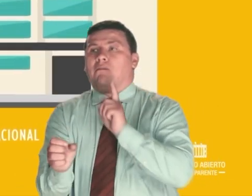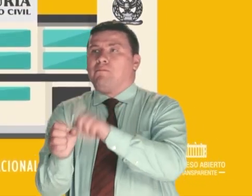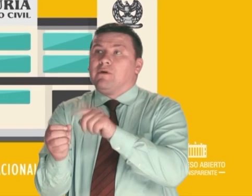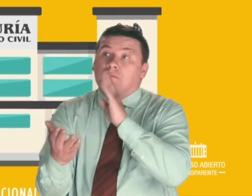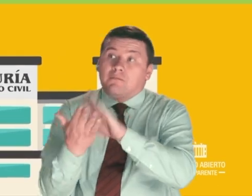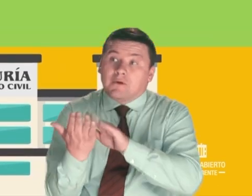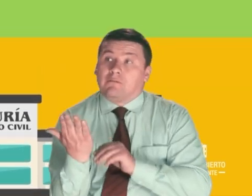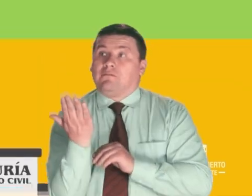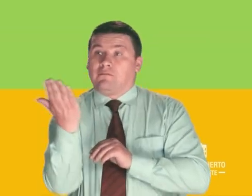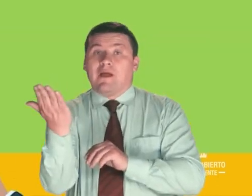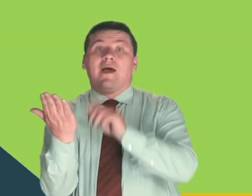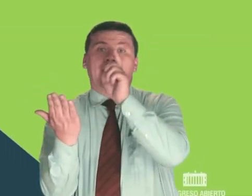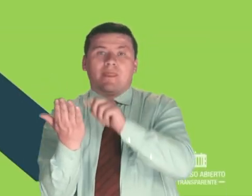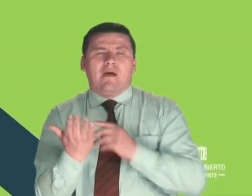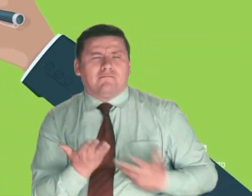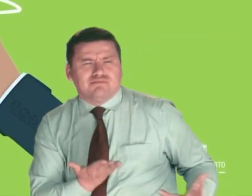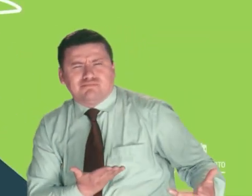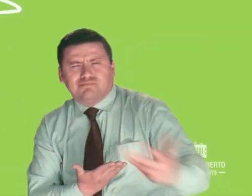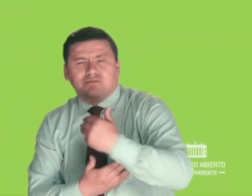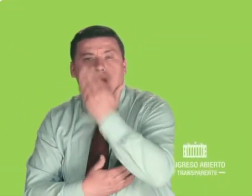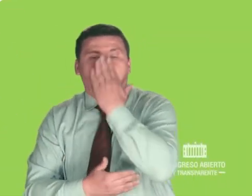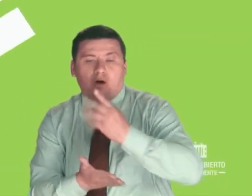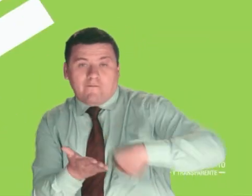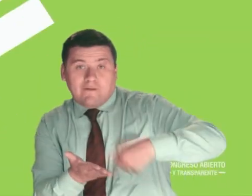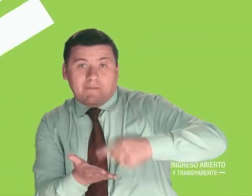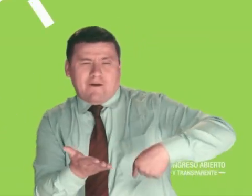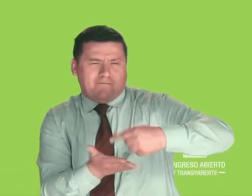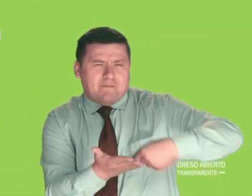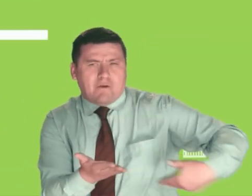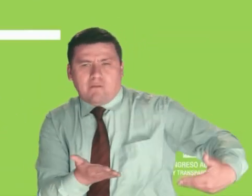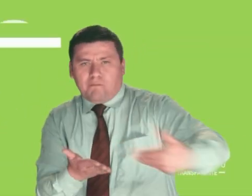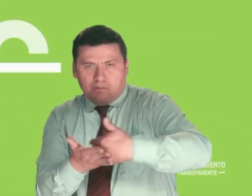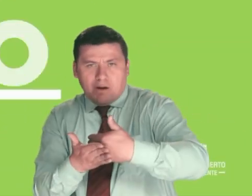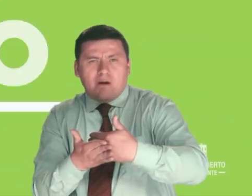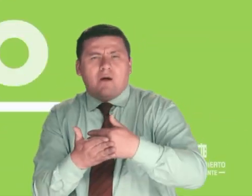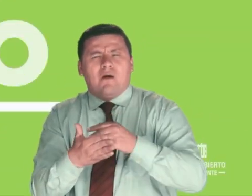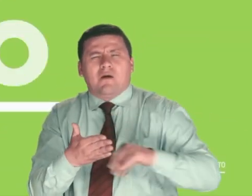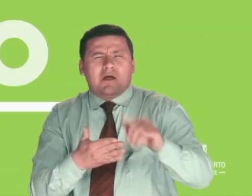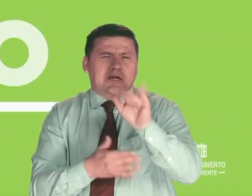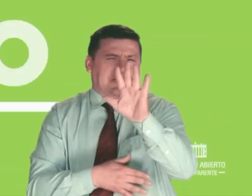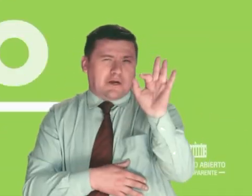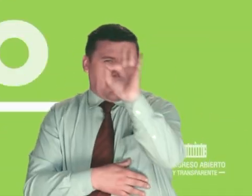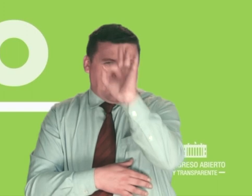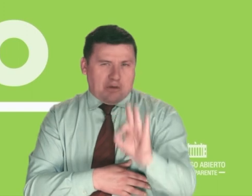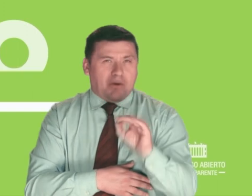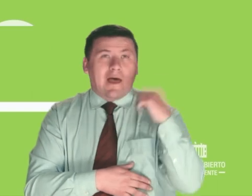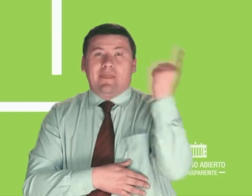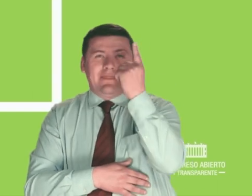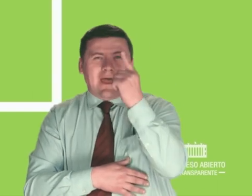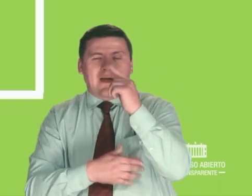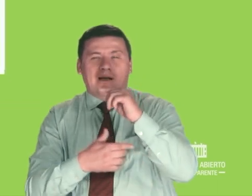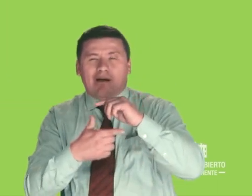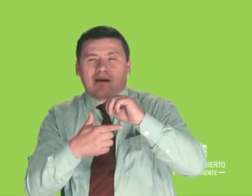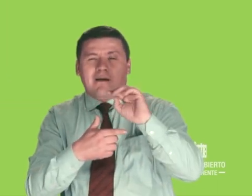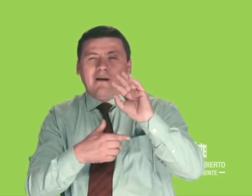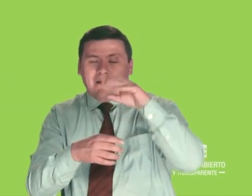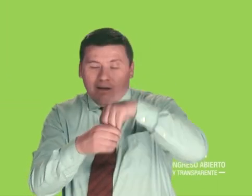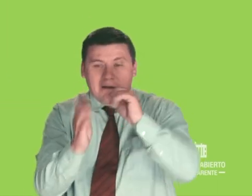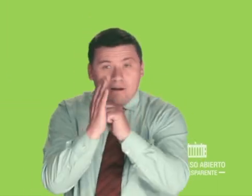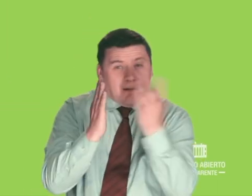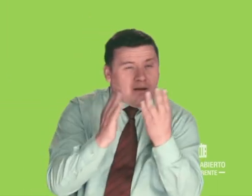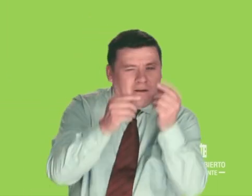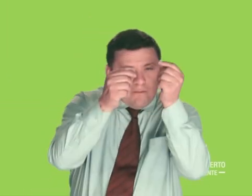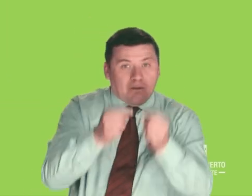la solicitud. Luego se debe recolectar un número de firmas válidas igual o superior al 5% del censo electoral. Si se cumplen estos